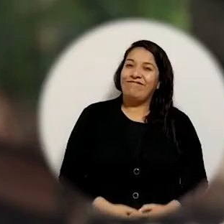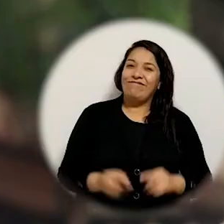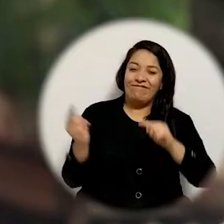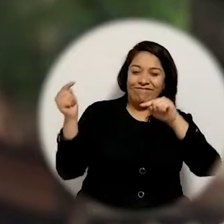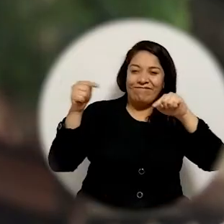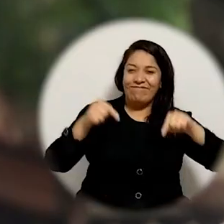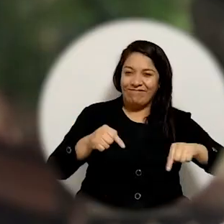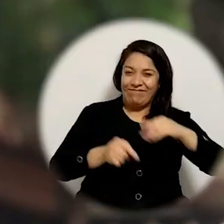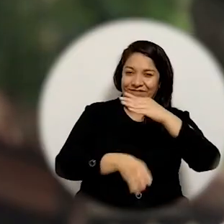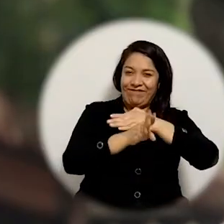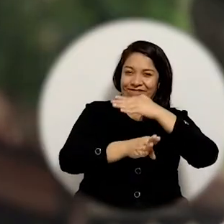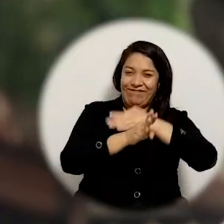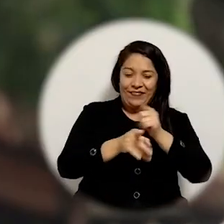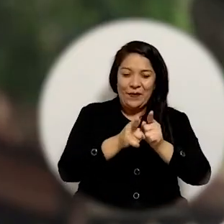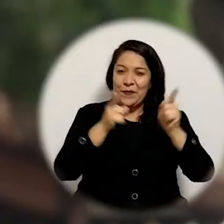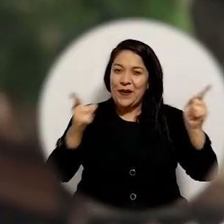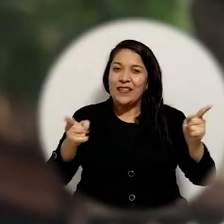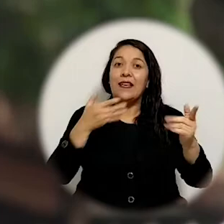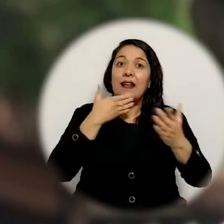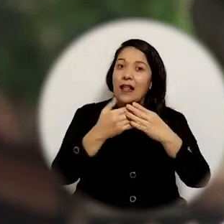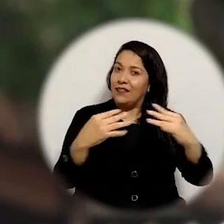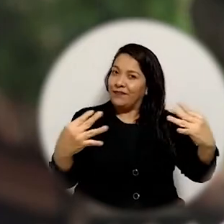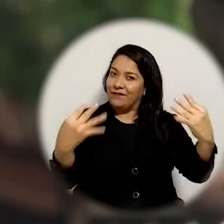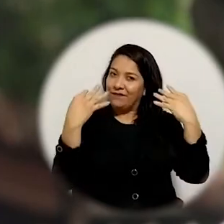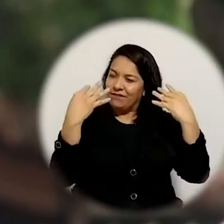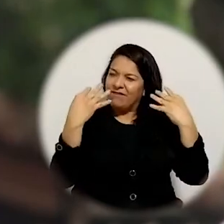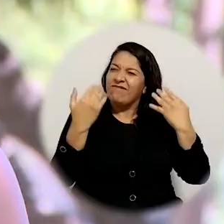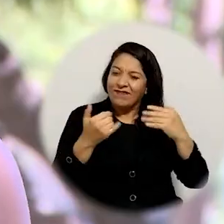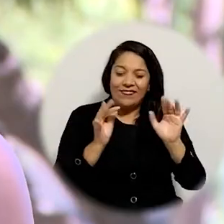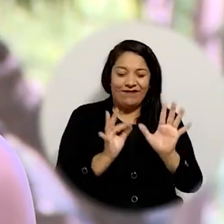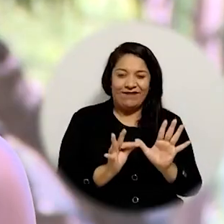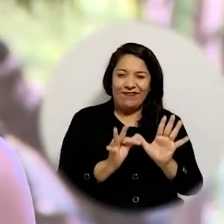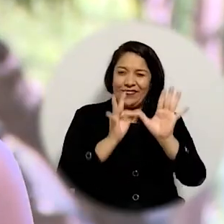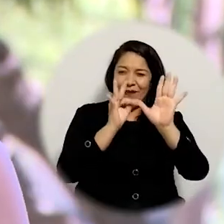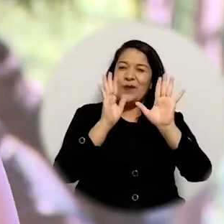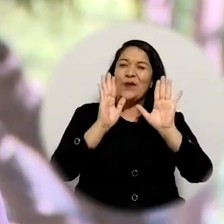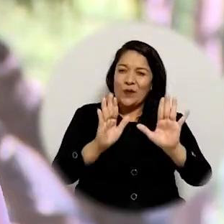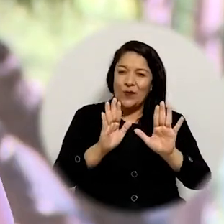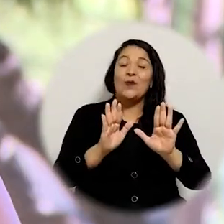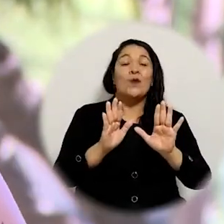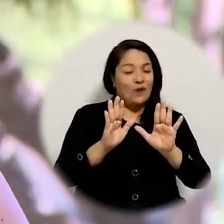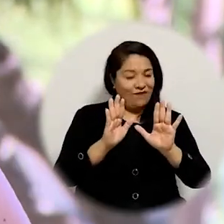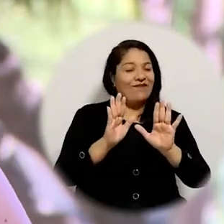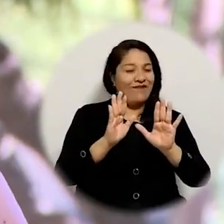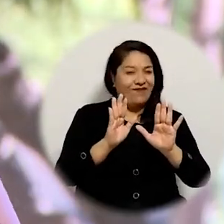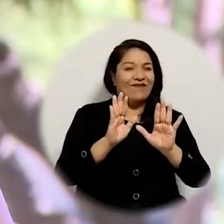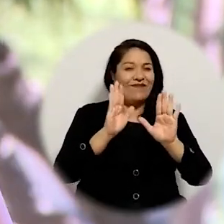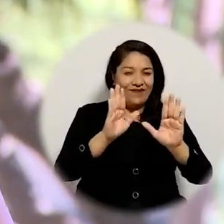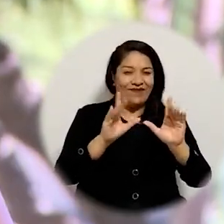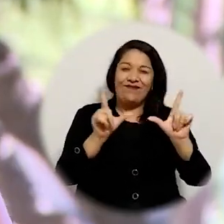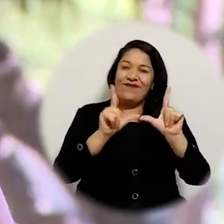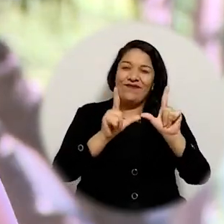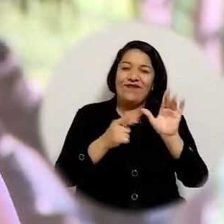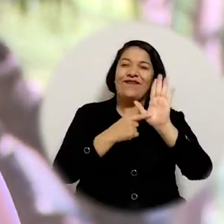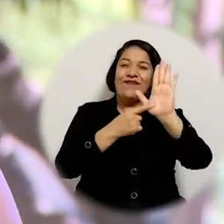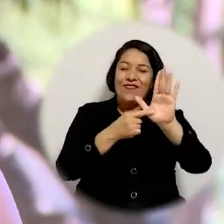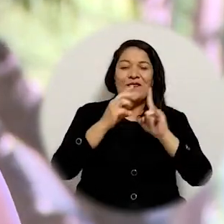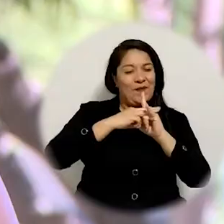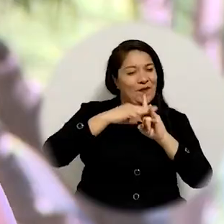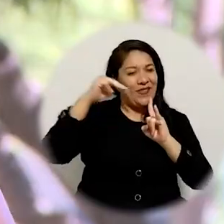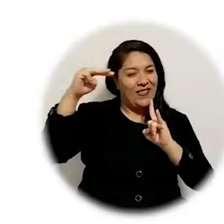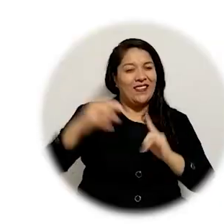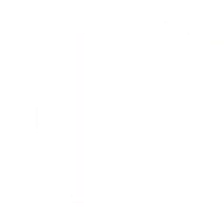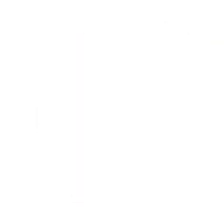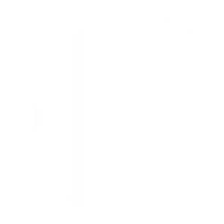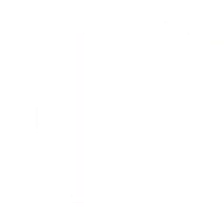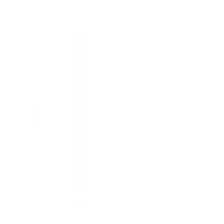Ya estamos de vuelta con ustedes, gracias por su sintonía Están viendo el Campus TV, programa institucional de la Universidad del